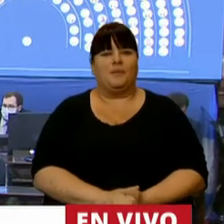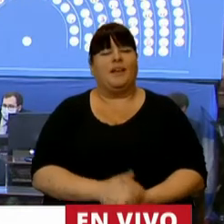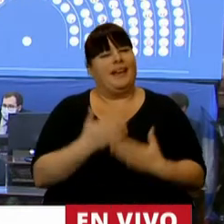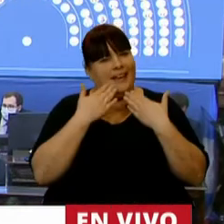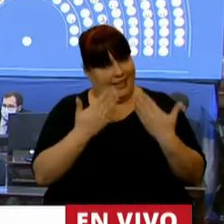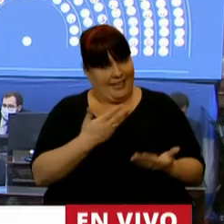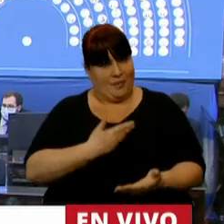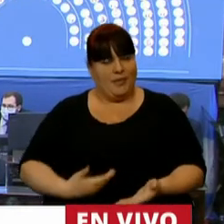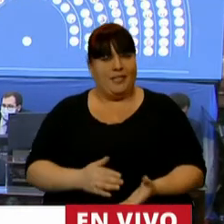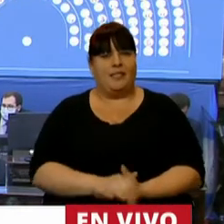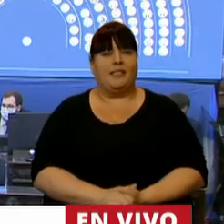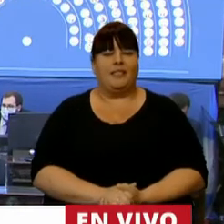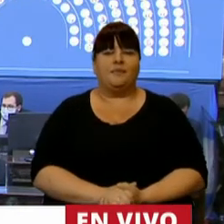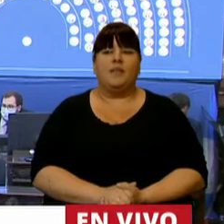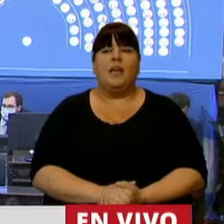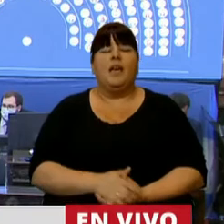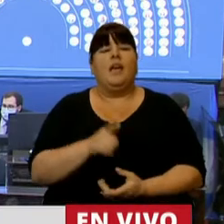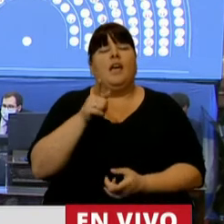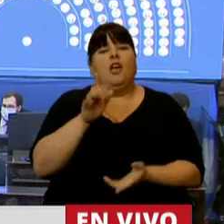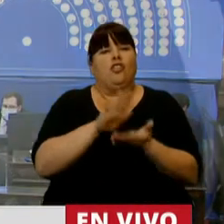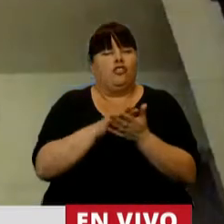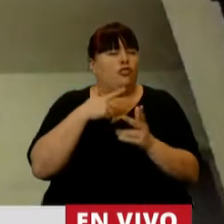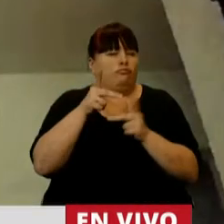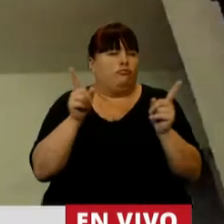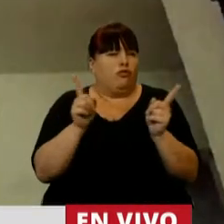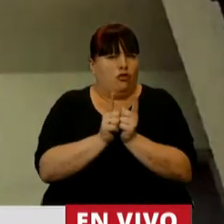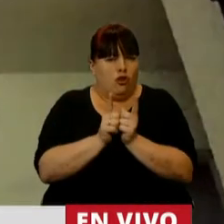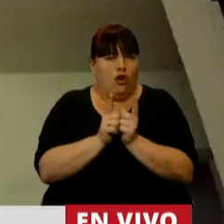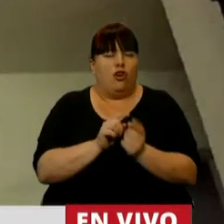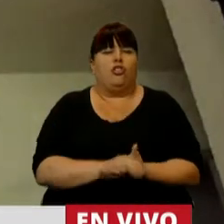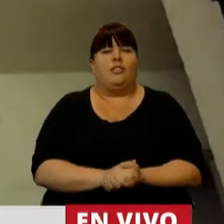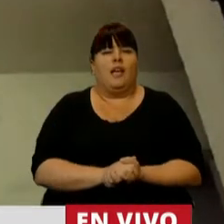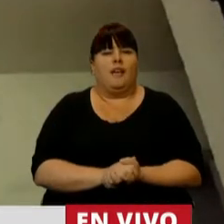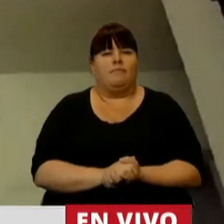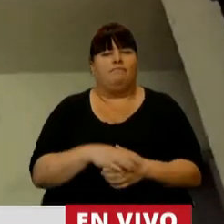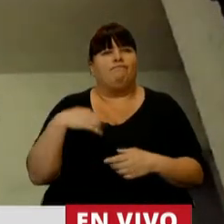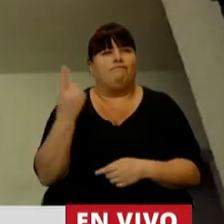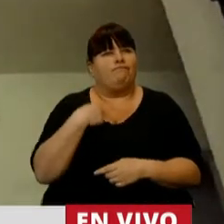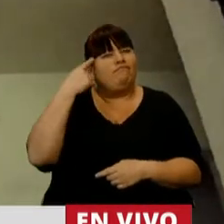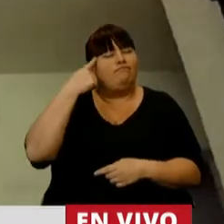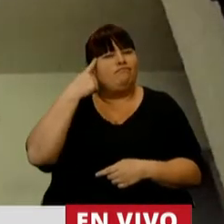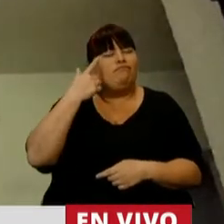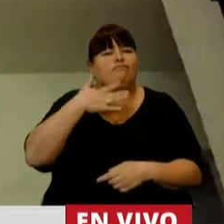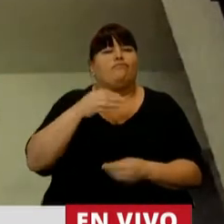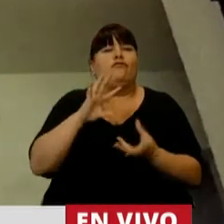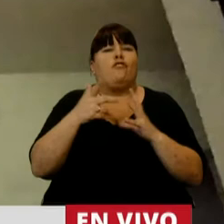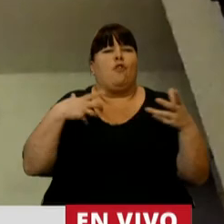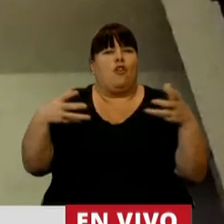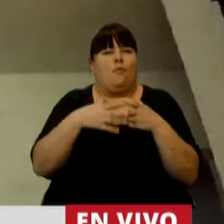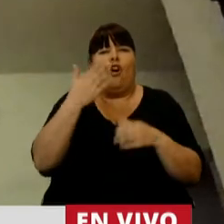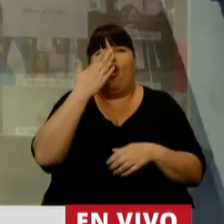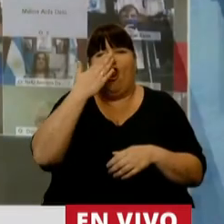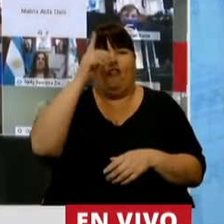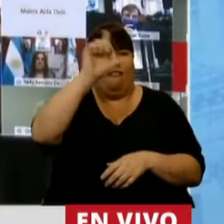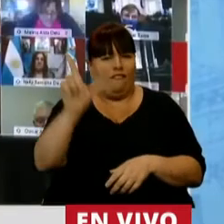Gracias, presidente. En orden a la brevedad y a la sobriedad que nosotros entendemos desde el Bloque Córdoba